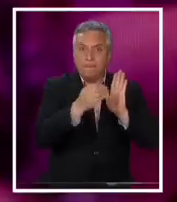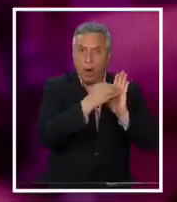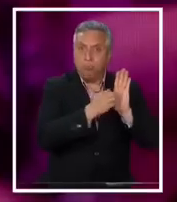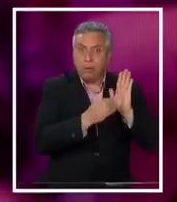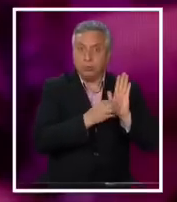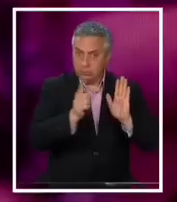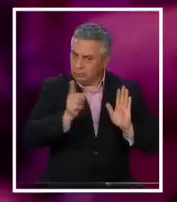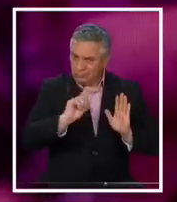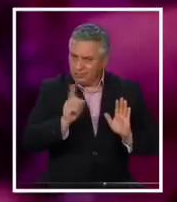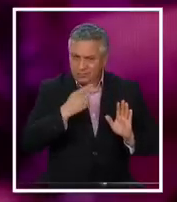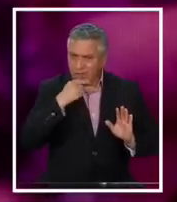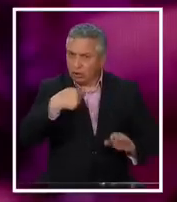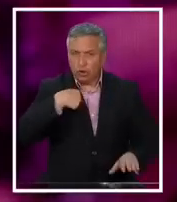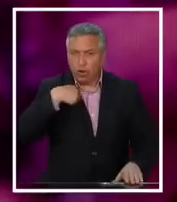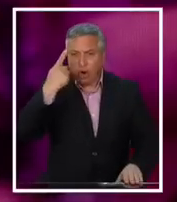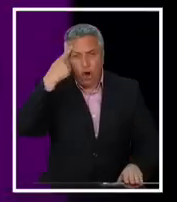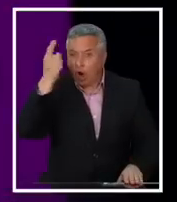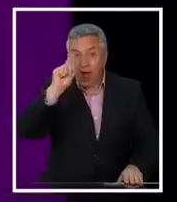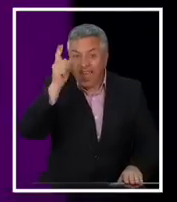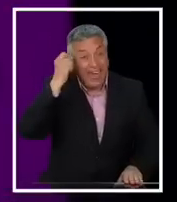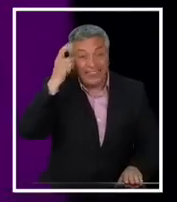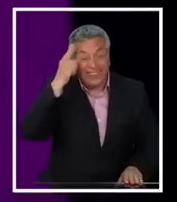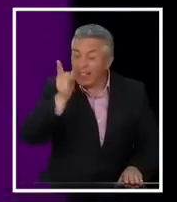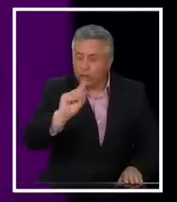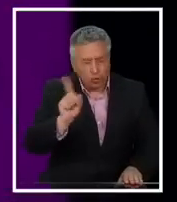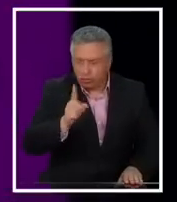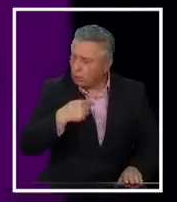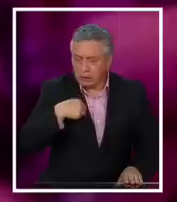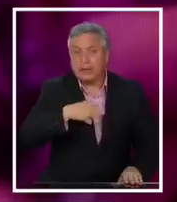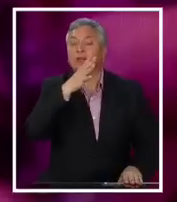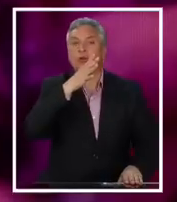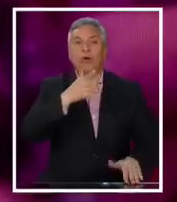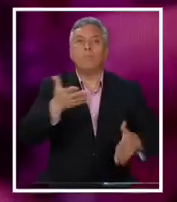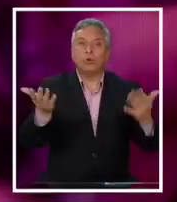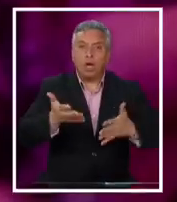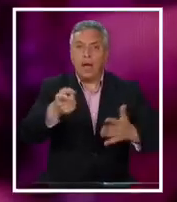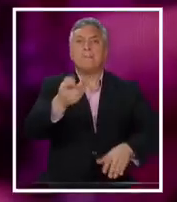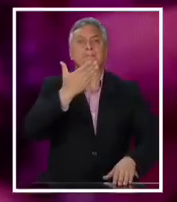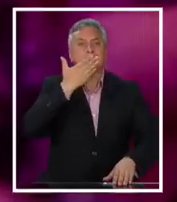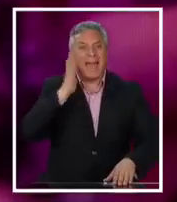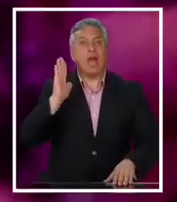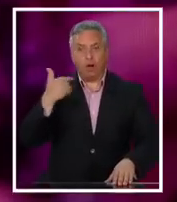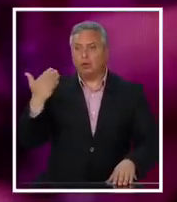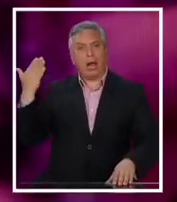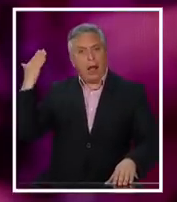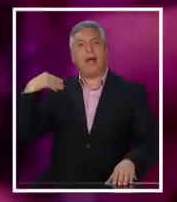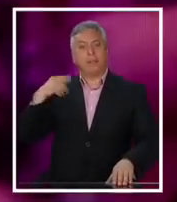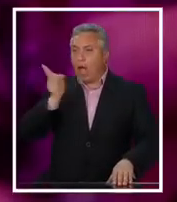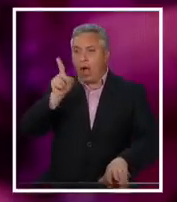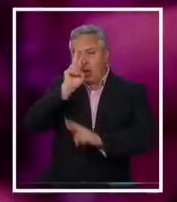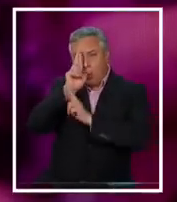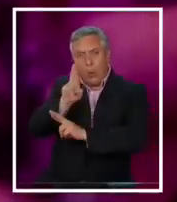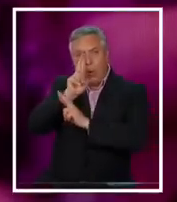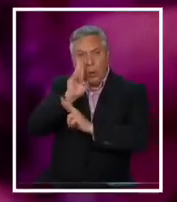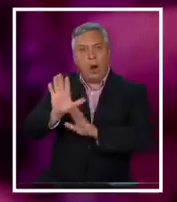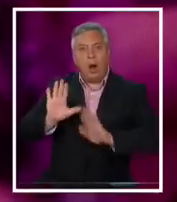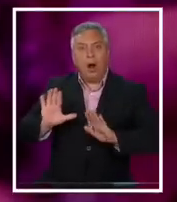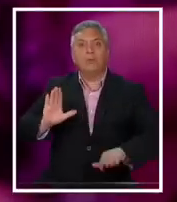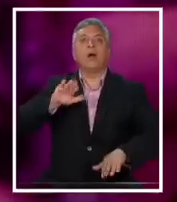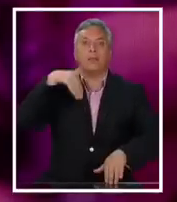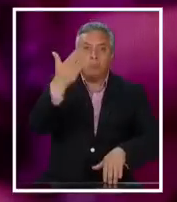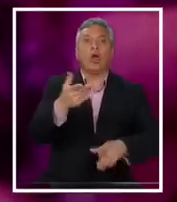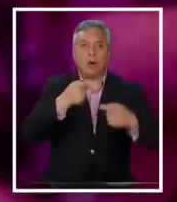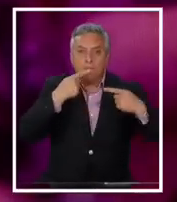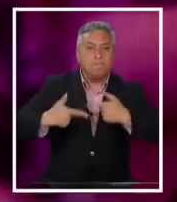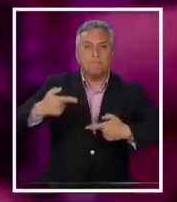se puede modificar. Yo lo que no entiendo, Jimena, de verdad, es por qué es mejor seguir con la Constitución que tenemos y luego empezar a discutir una